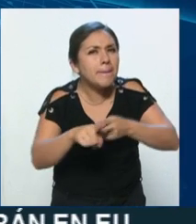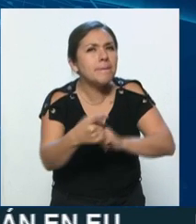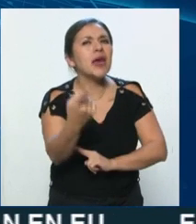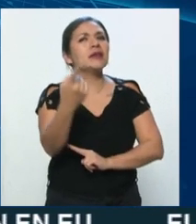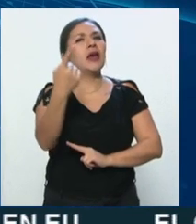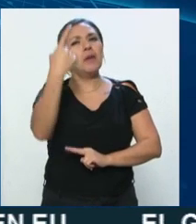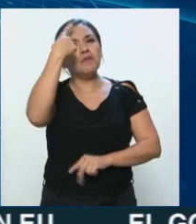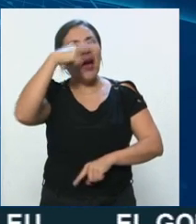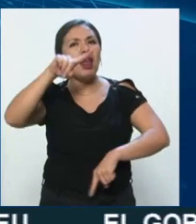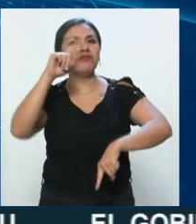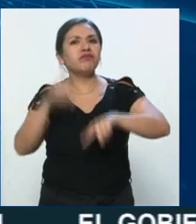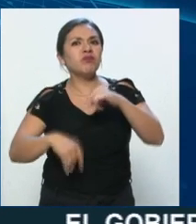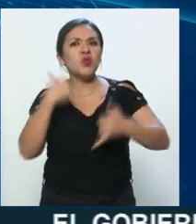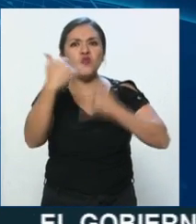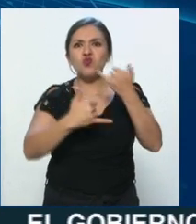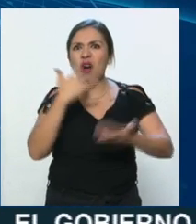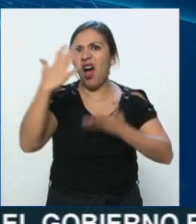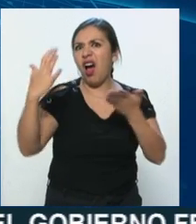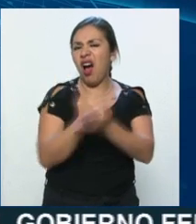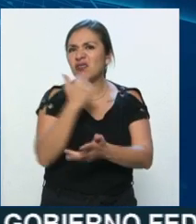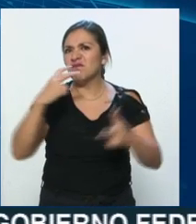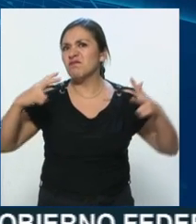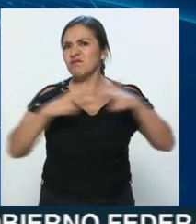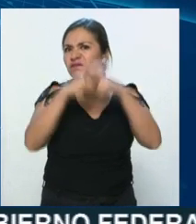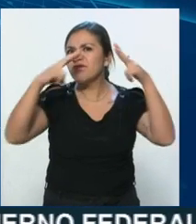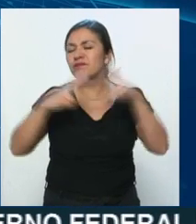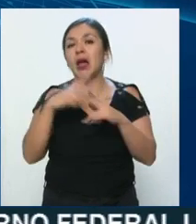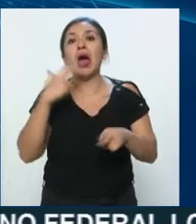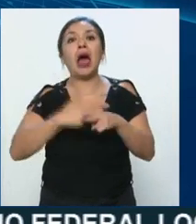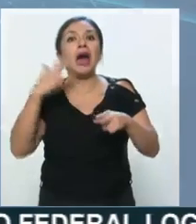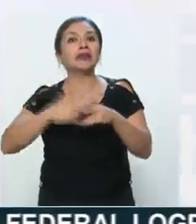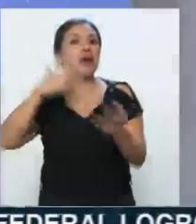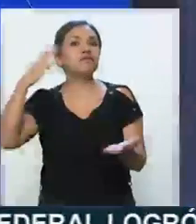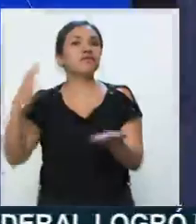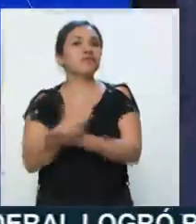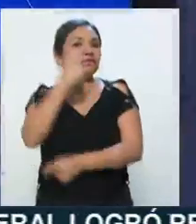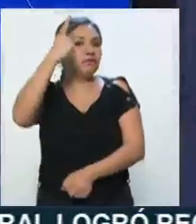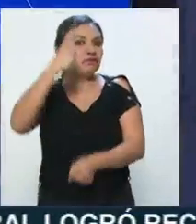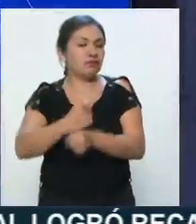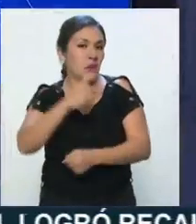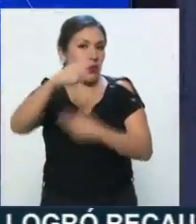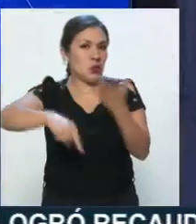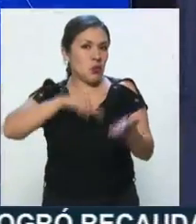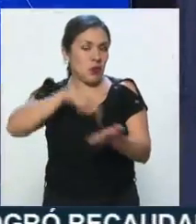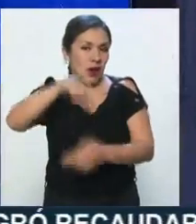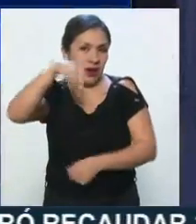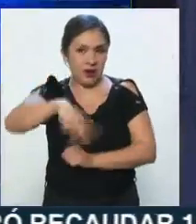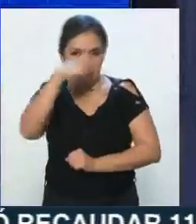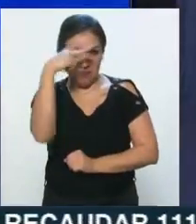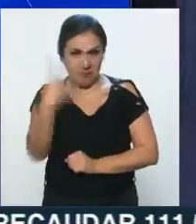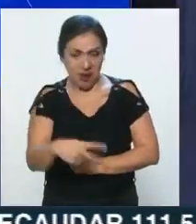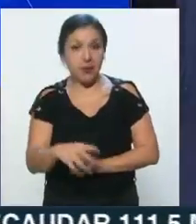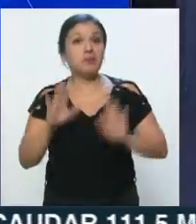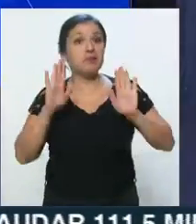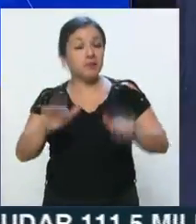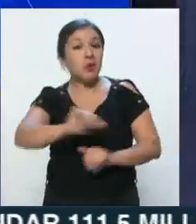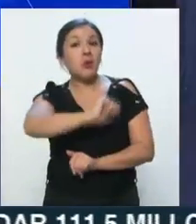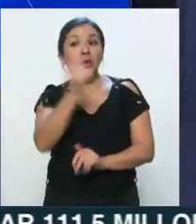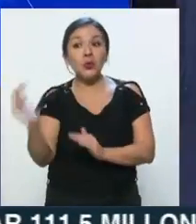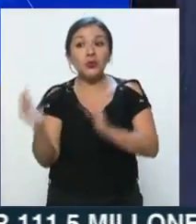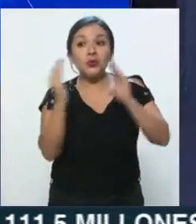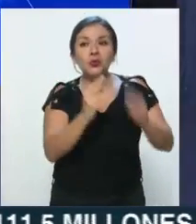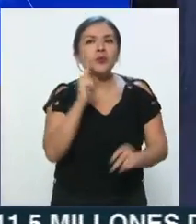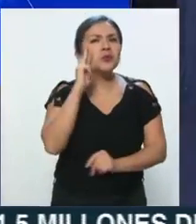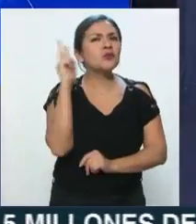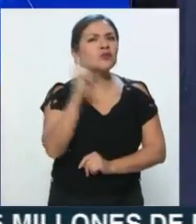eliminar a rivales por doquier hasta volverse una leyenda del pugilismo en nuestro país. Y ahora también pasamos a